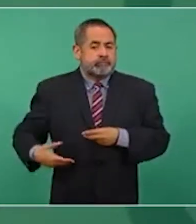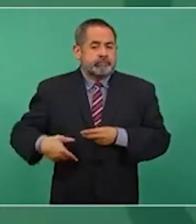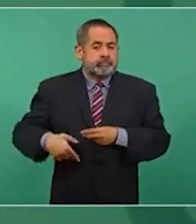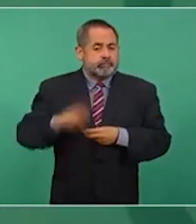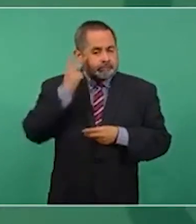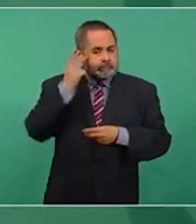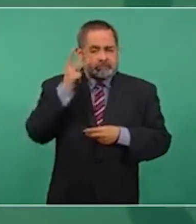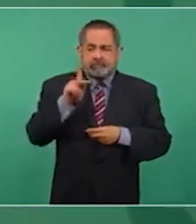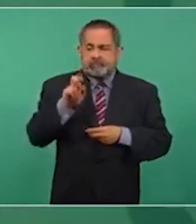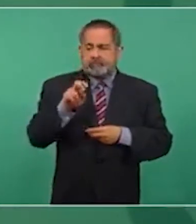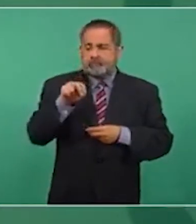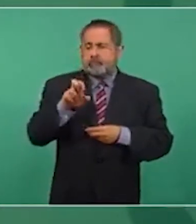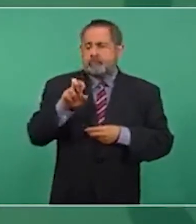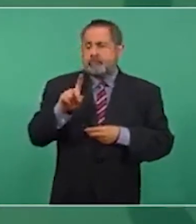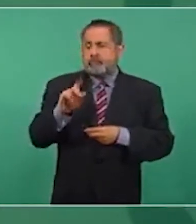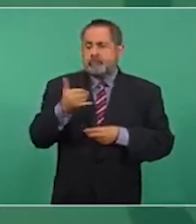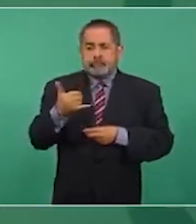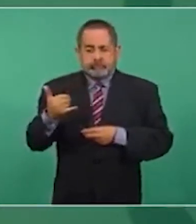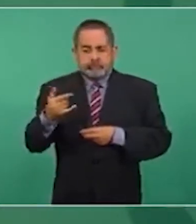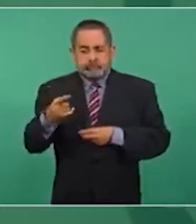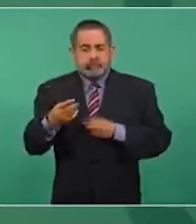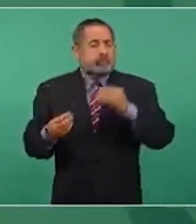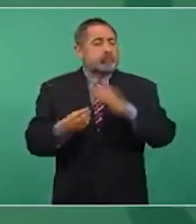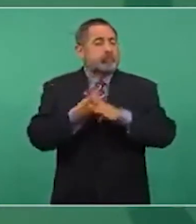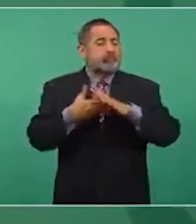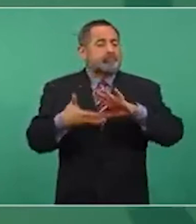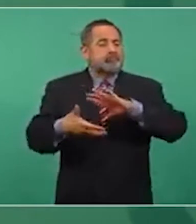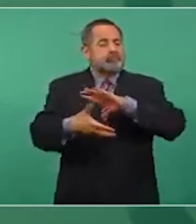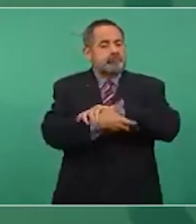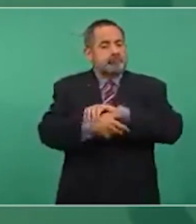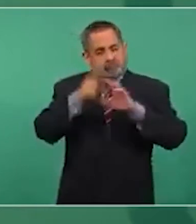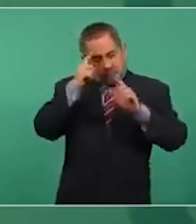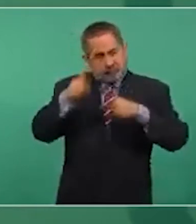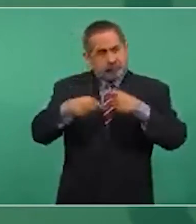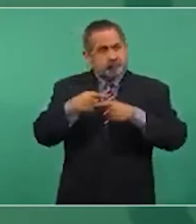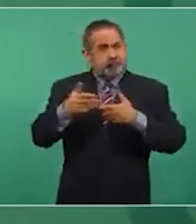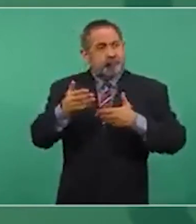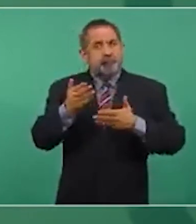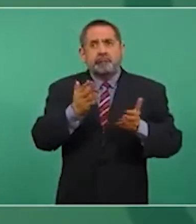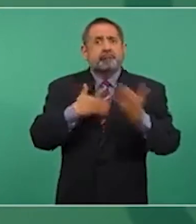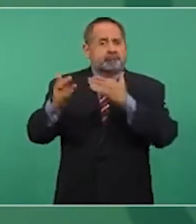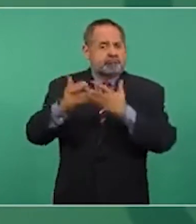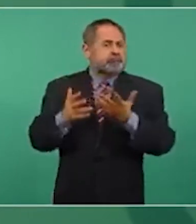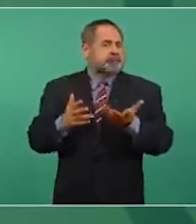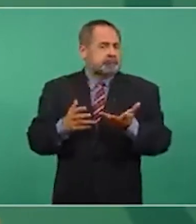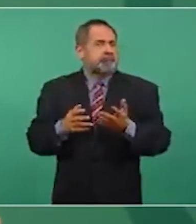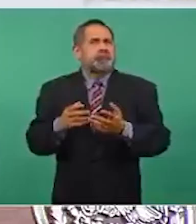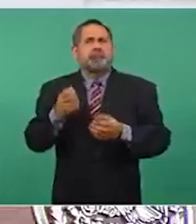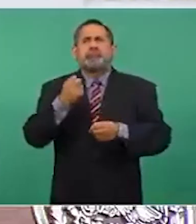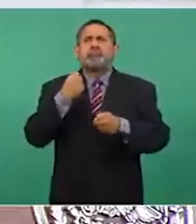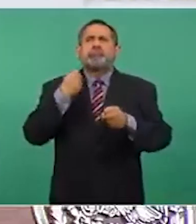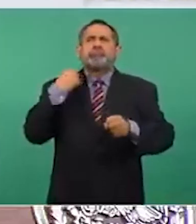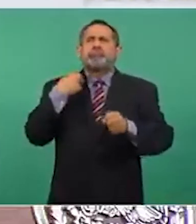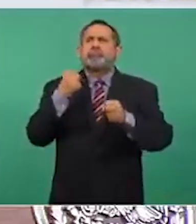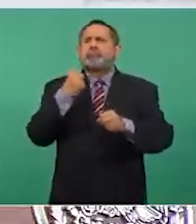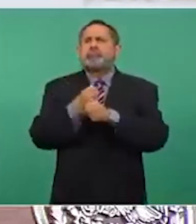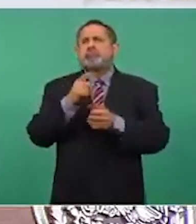crearon lo de la Alianza para el Progreso en los años 60,